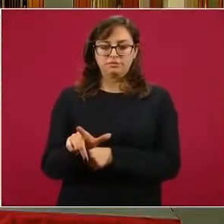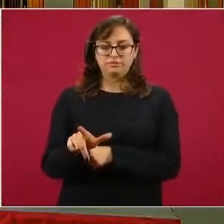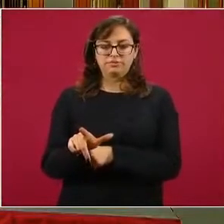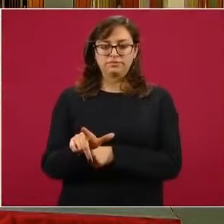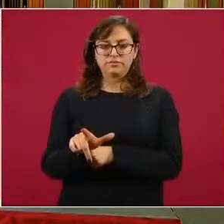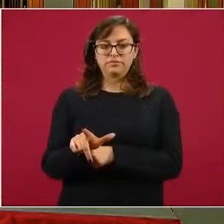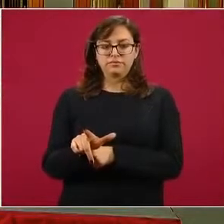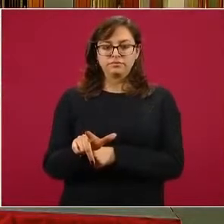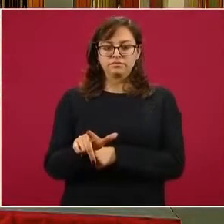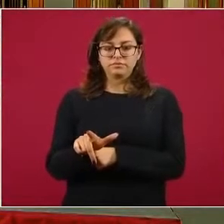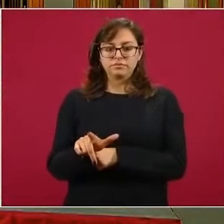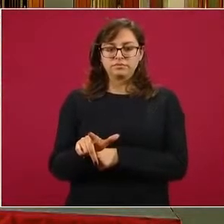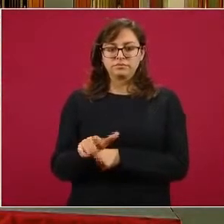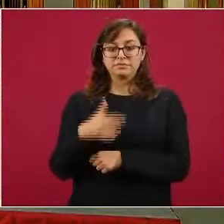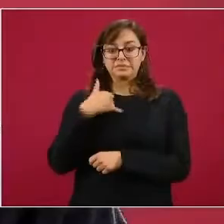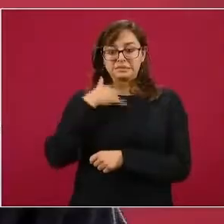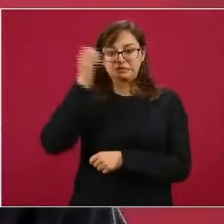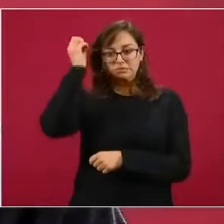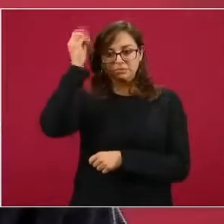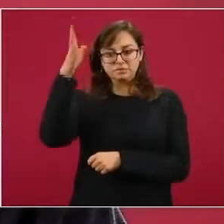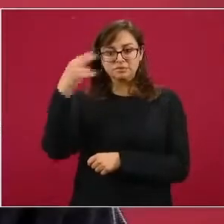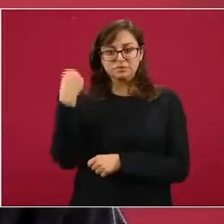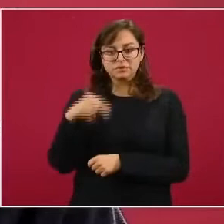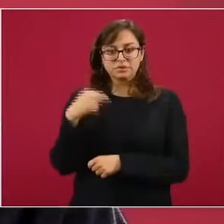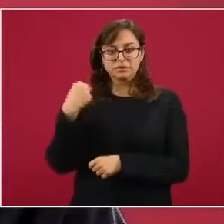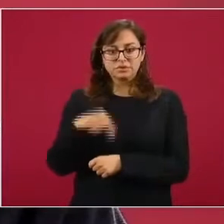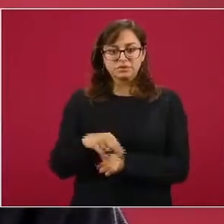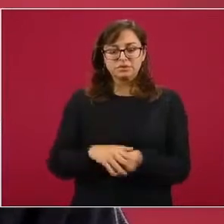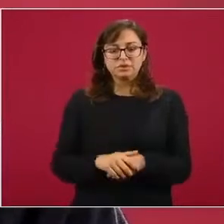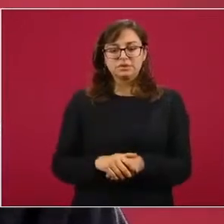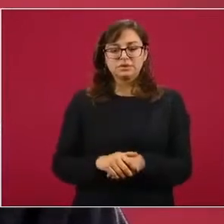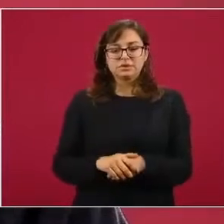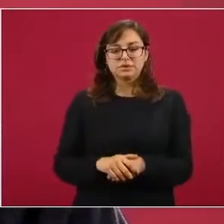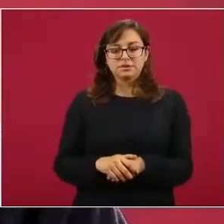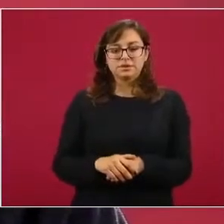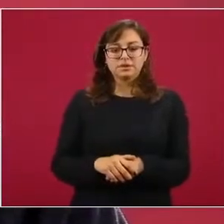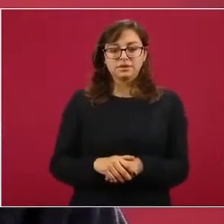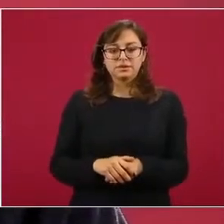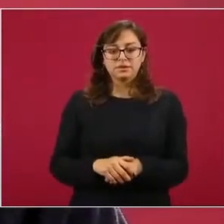Víctor Manuel, ay, se olvidó en ese momento el nombre,